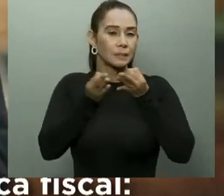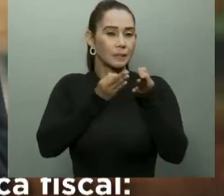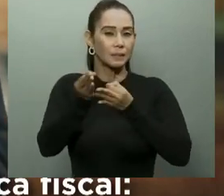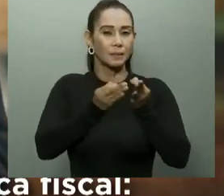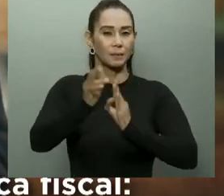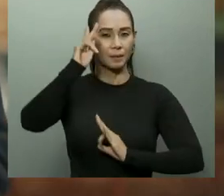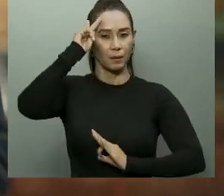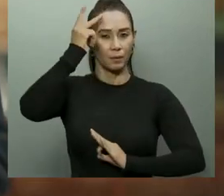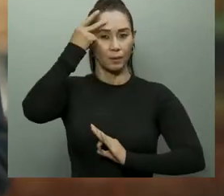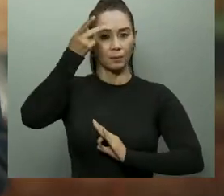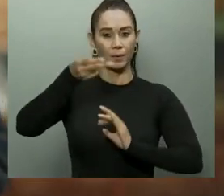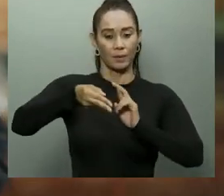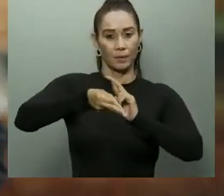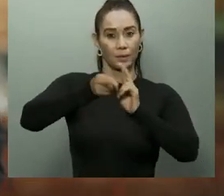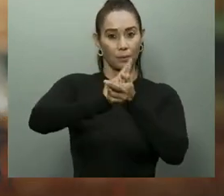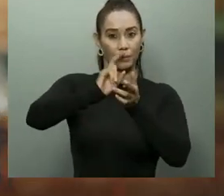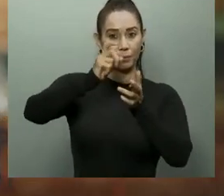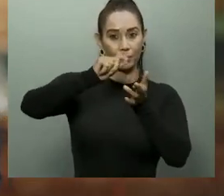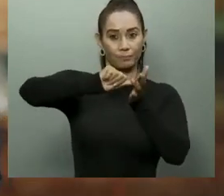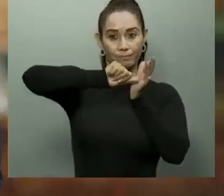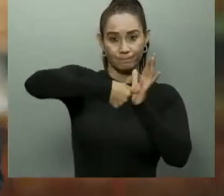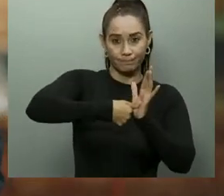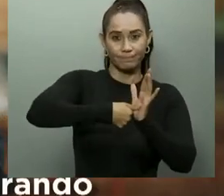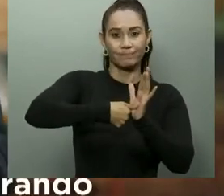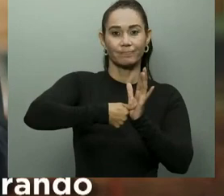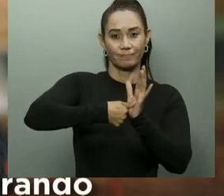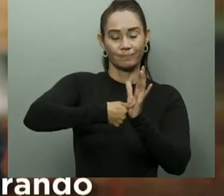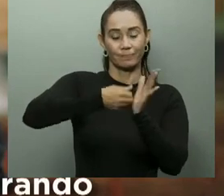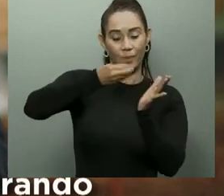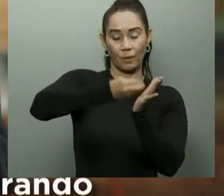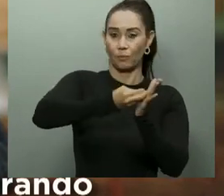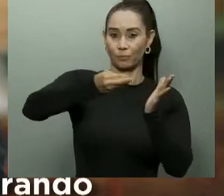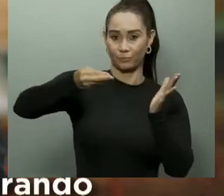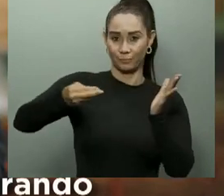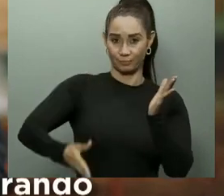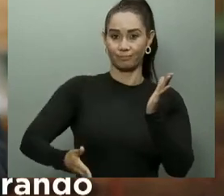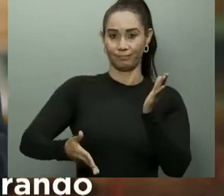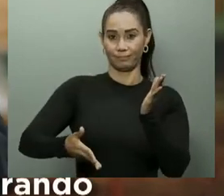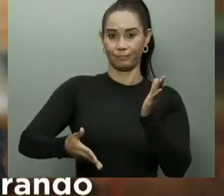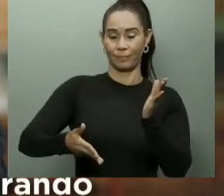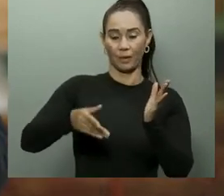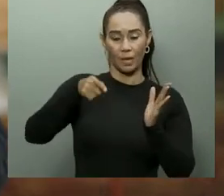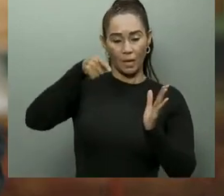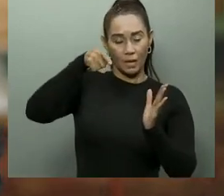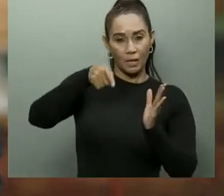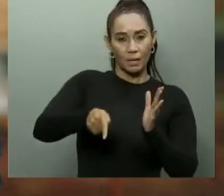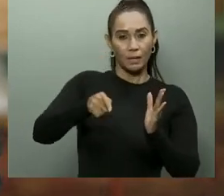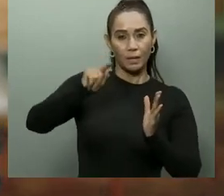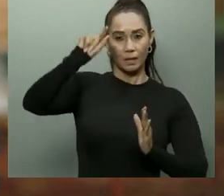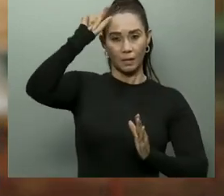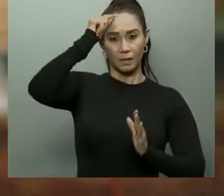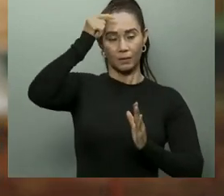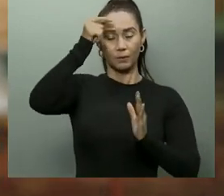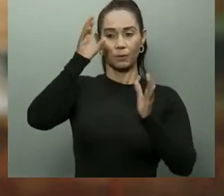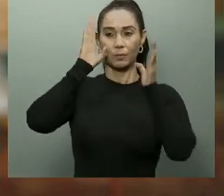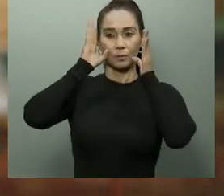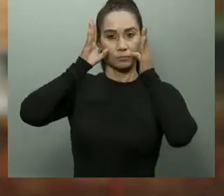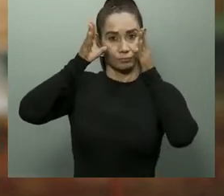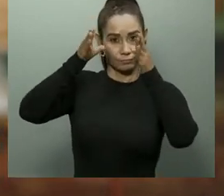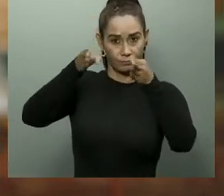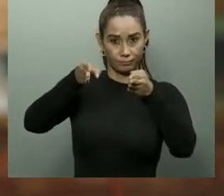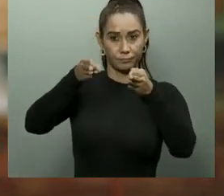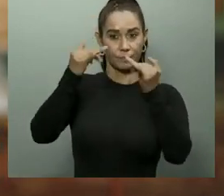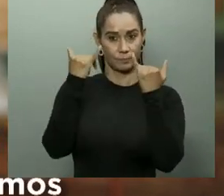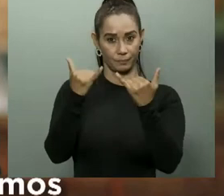la política fiscal, los gastos. Y es aquí donde el gobierno está centrando sus esfuerzos en este